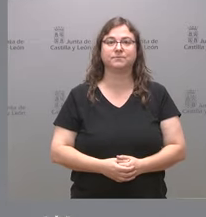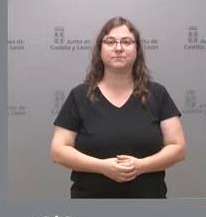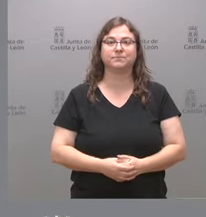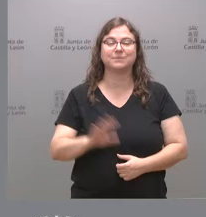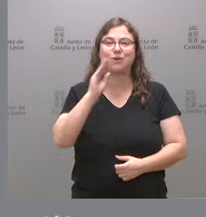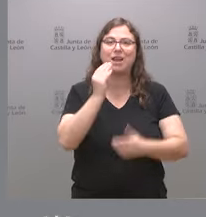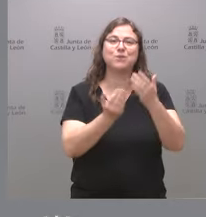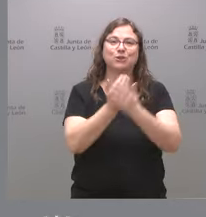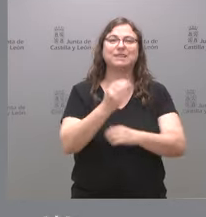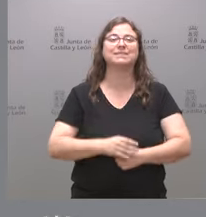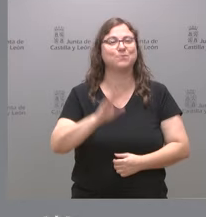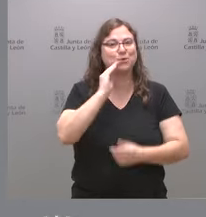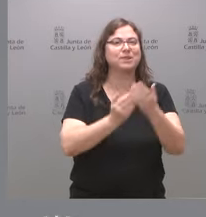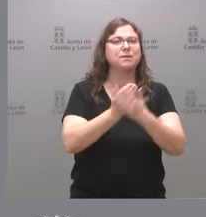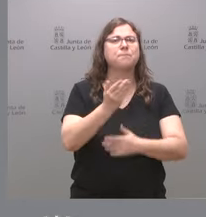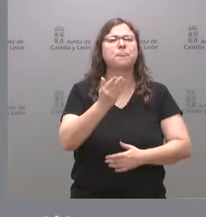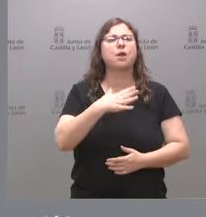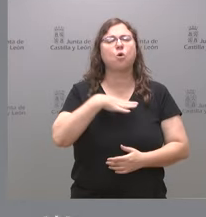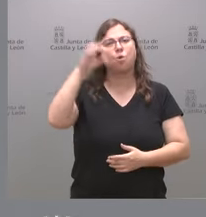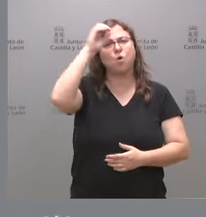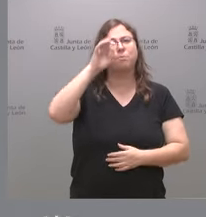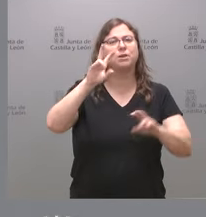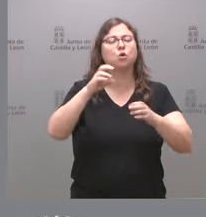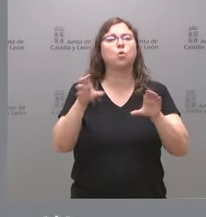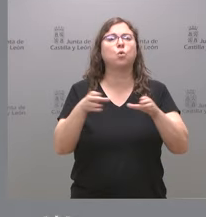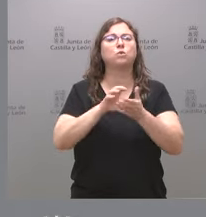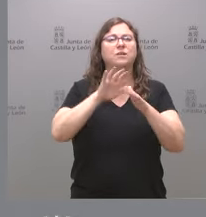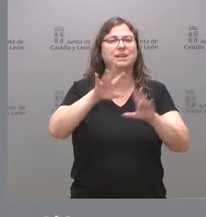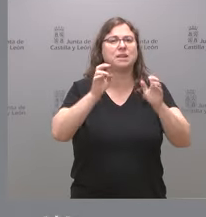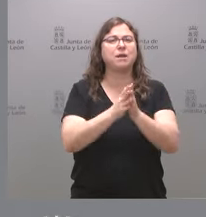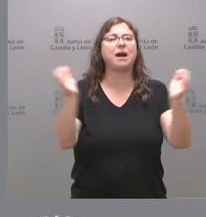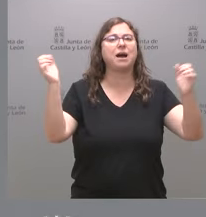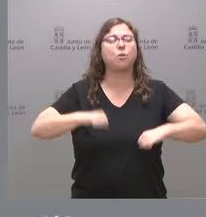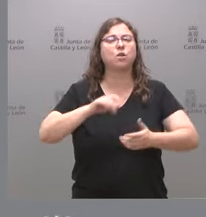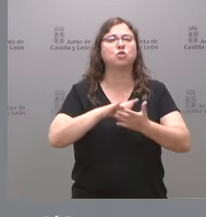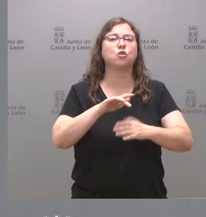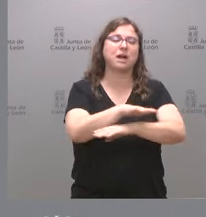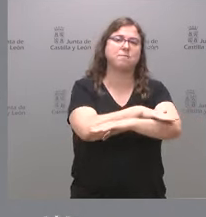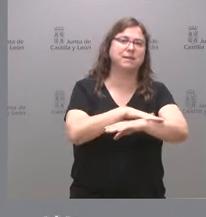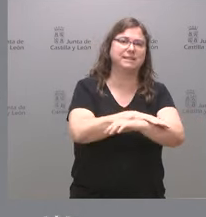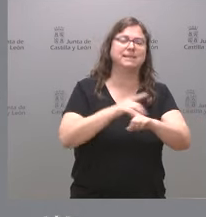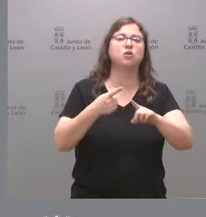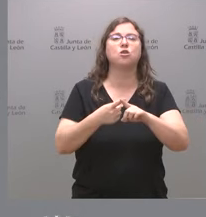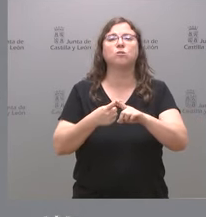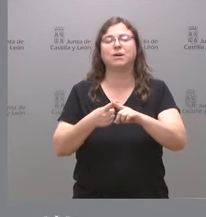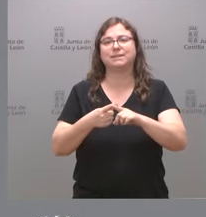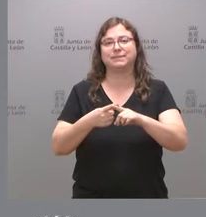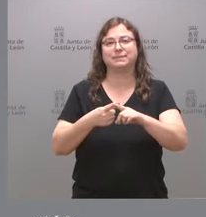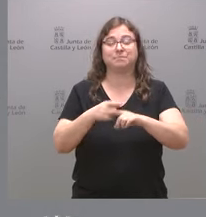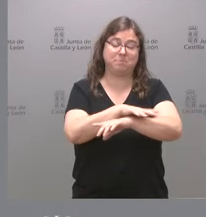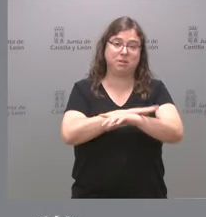Hola, buenos días. Buenos días. ¿Qué posición tiene la Junta respecto al acuerdo alcanzado por el Ministerio y los gobiernos de Canarias,